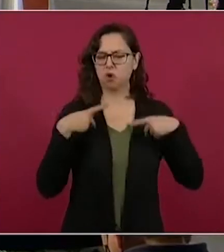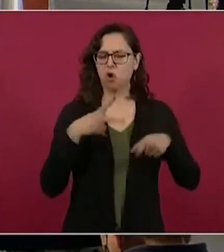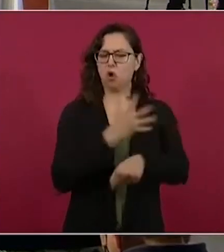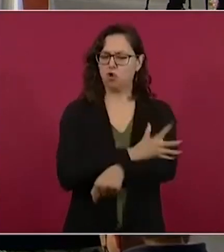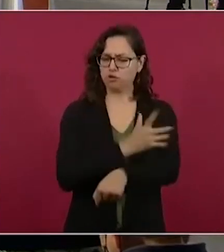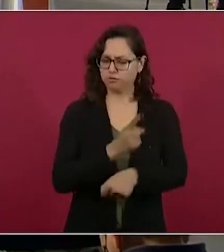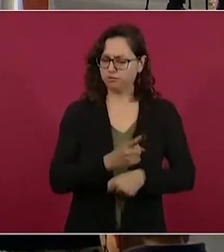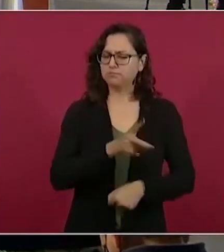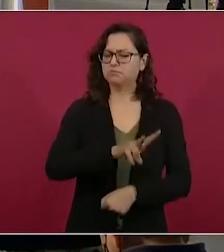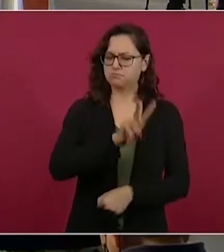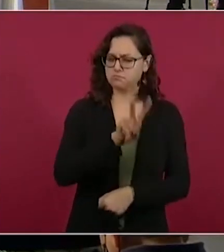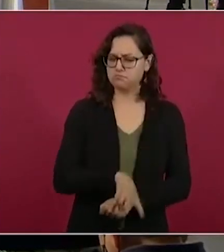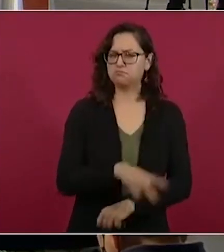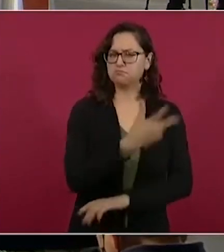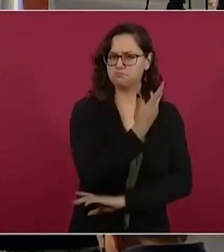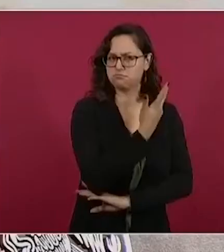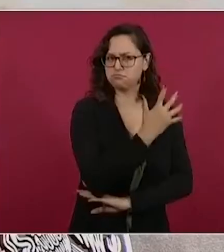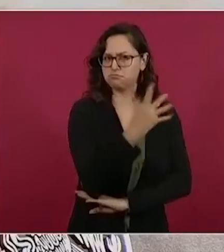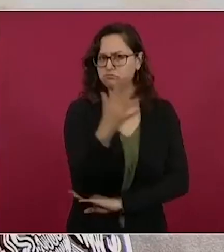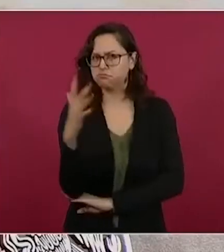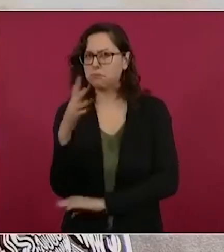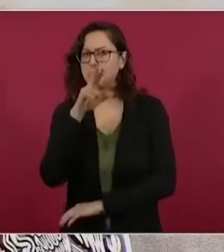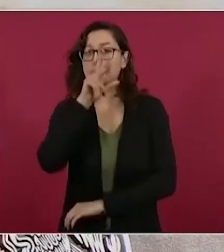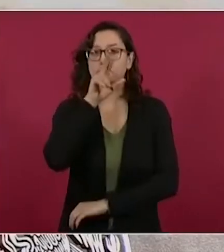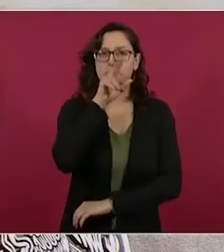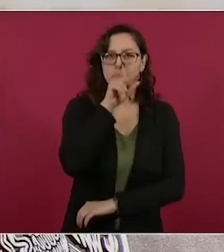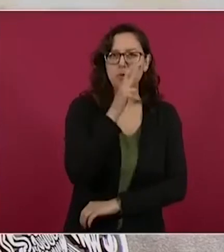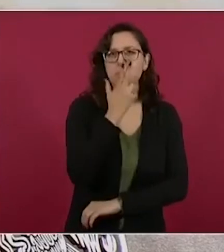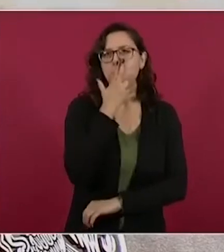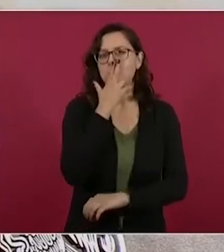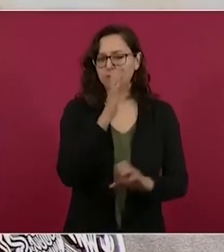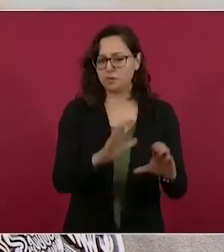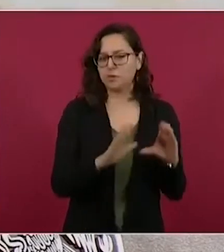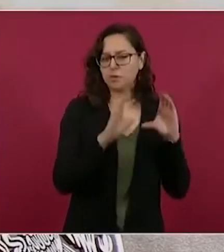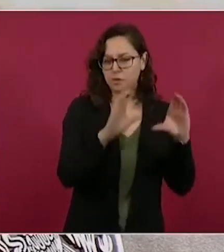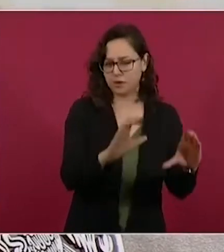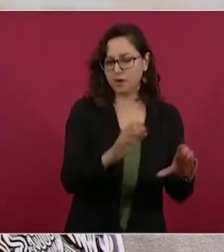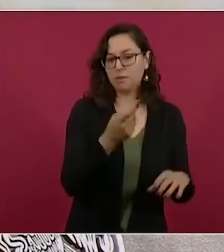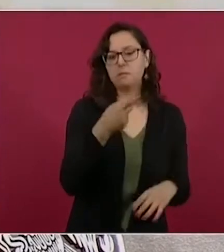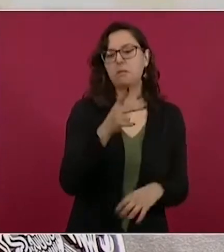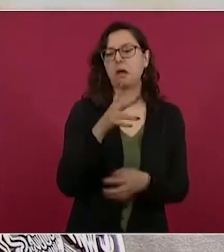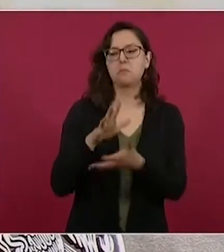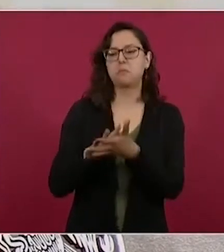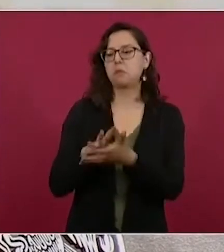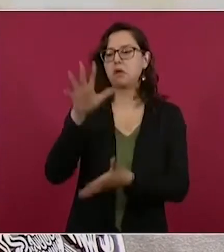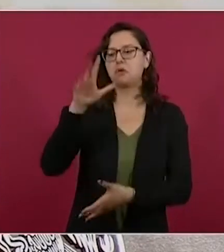el medio ambiente, pero por lo general se trata de